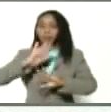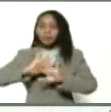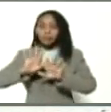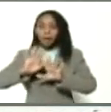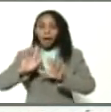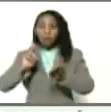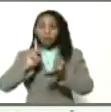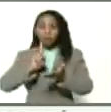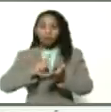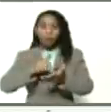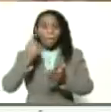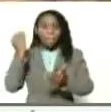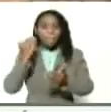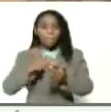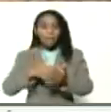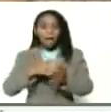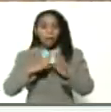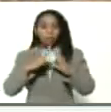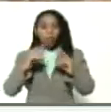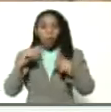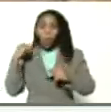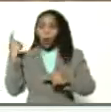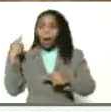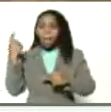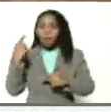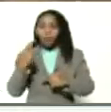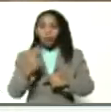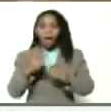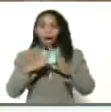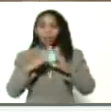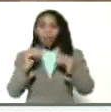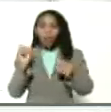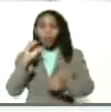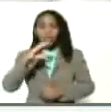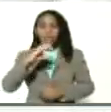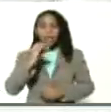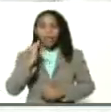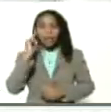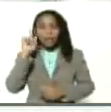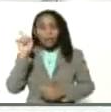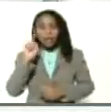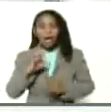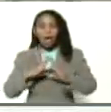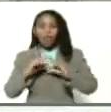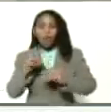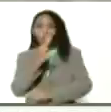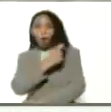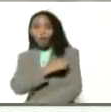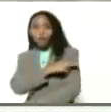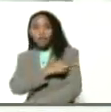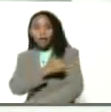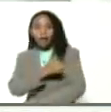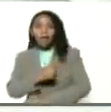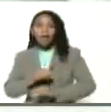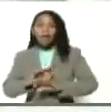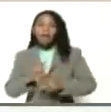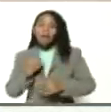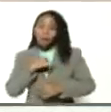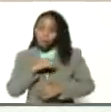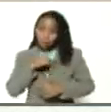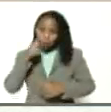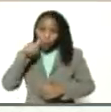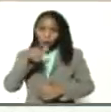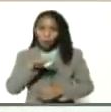llegando por miles a todos los ambulatorios a todos los CDI a todos los hospitales y a nuestro pueblo